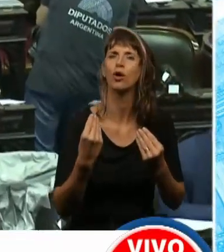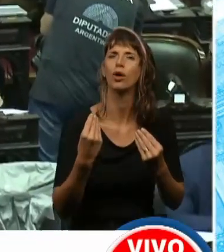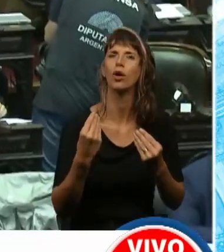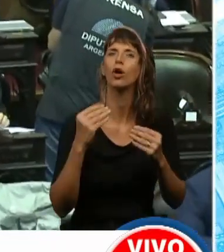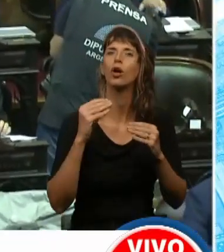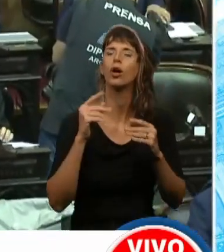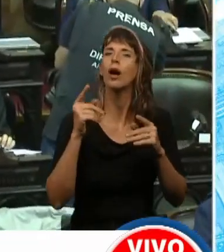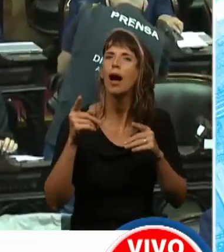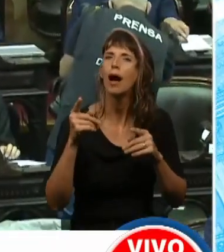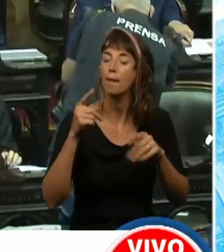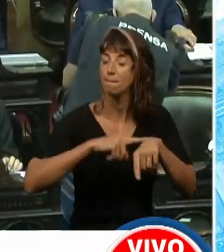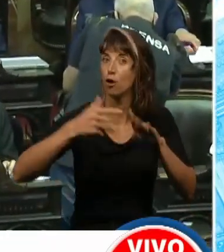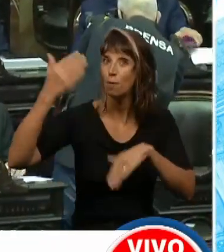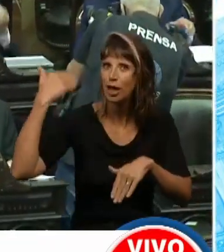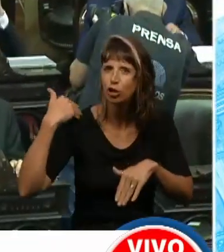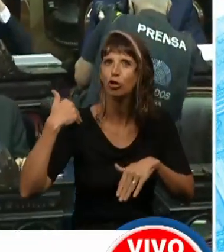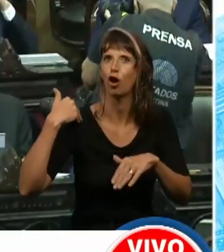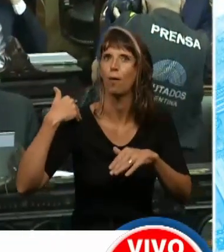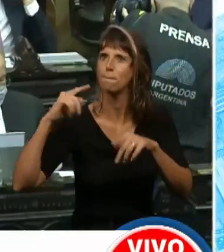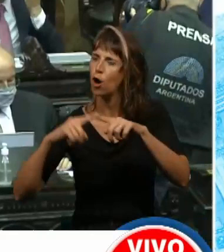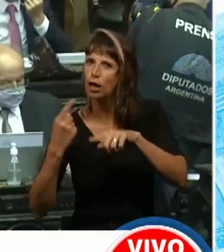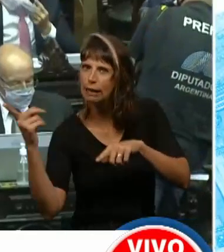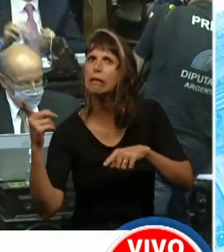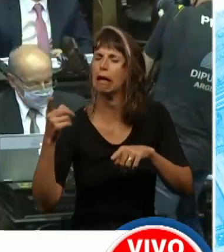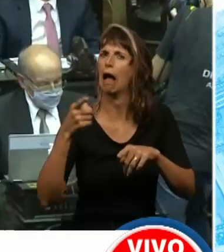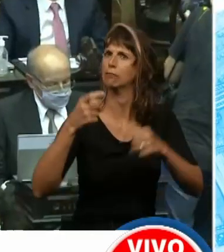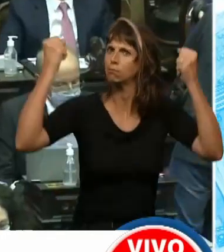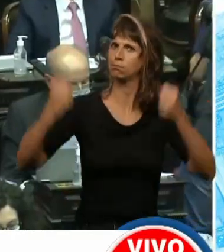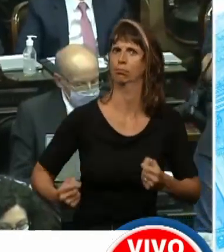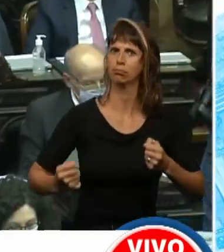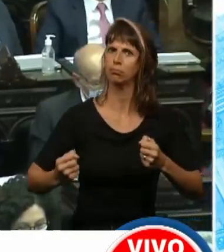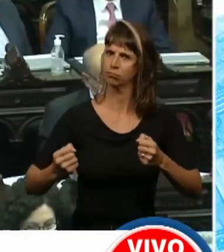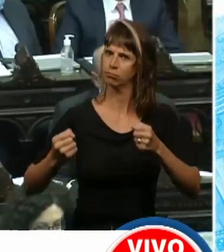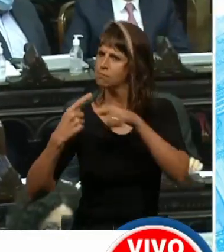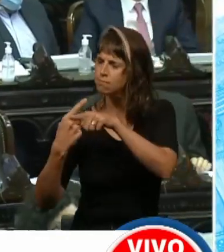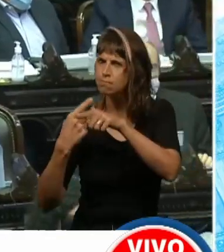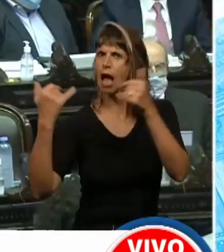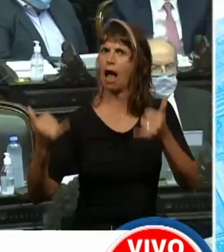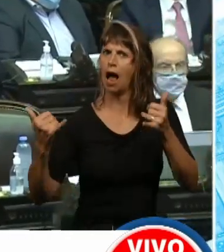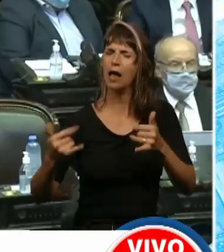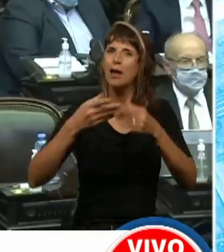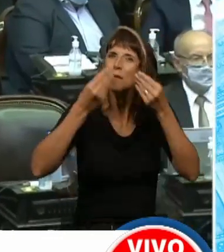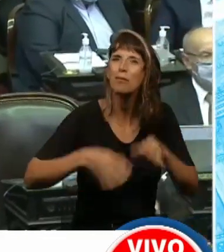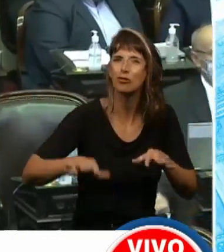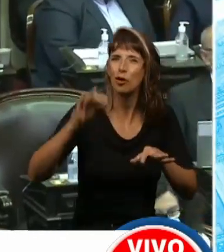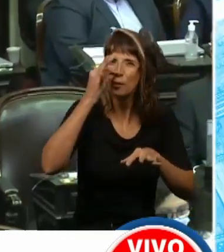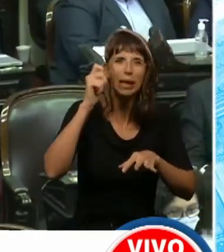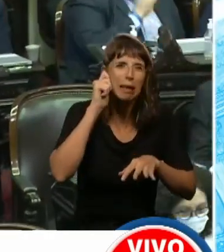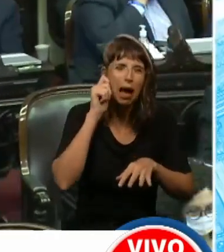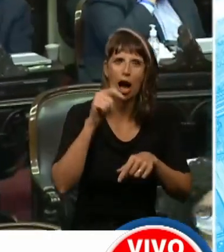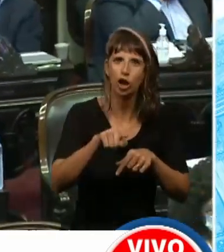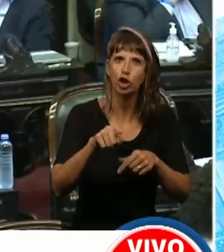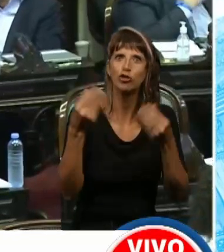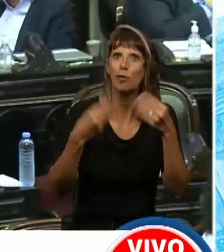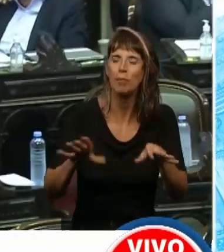política por aquellos años. Él dirigía, arrancó a los 20 años dirigiendo a sus